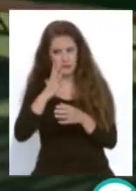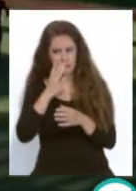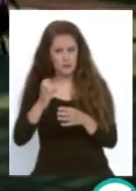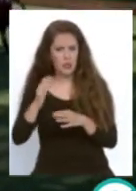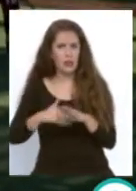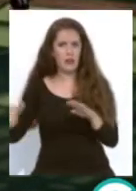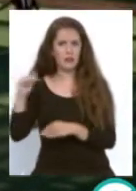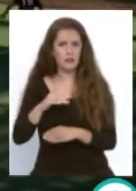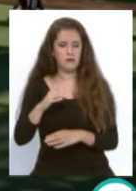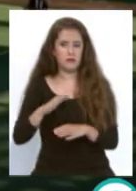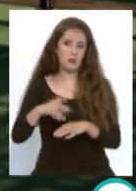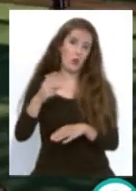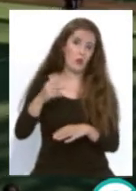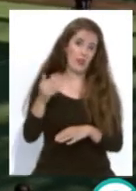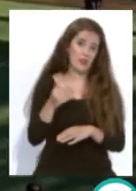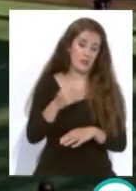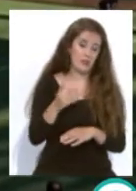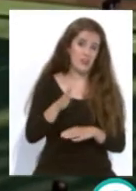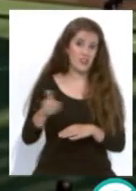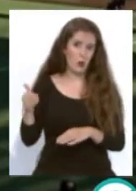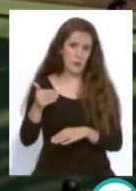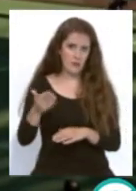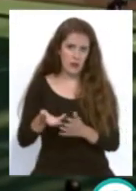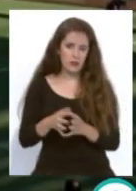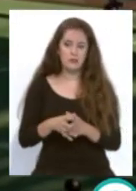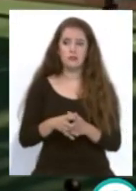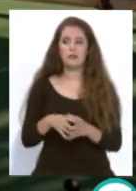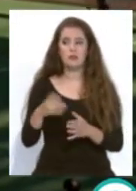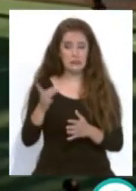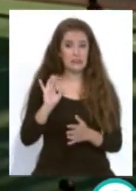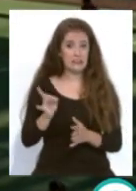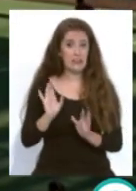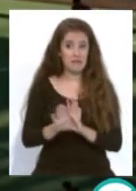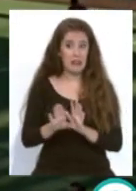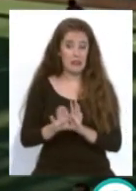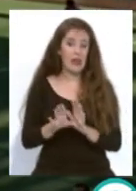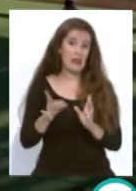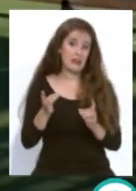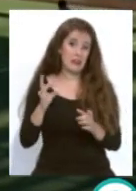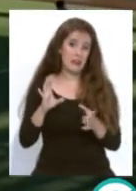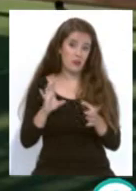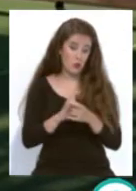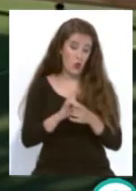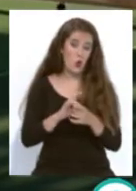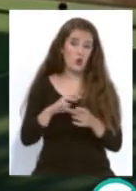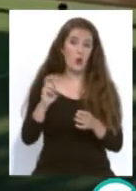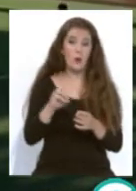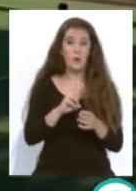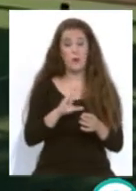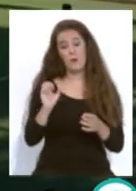de ascenso a segunda división B si es verdad que la Unión Viera viene de